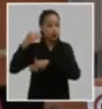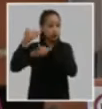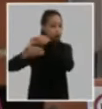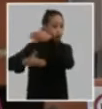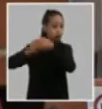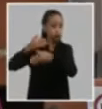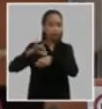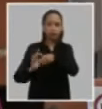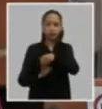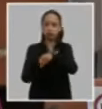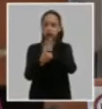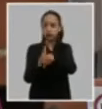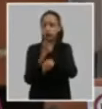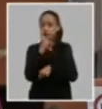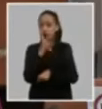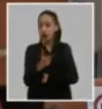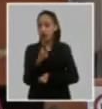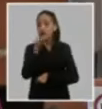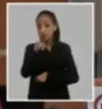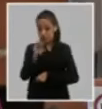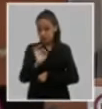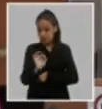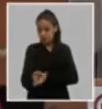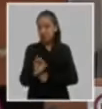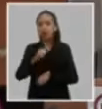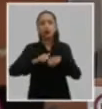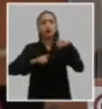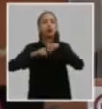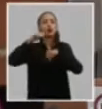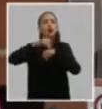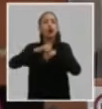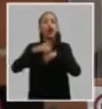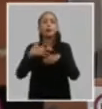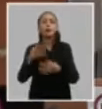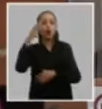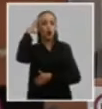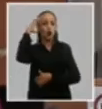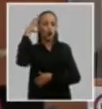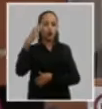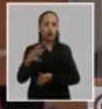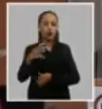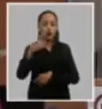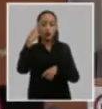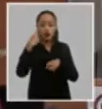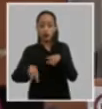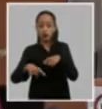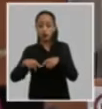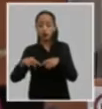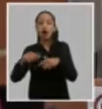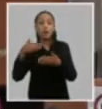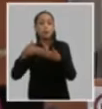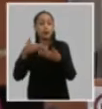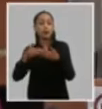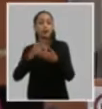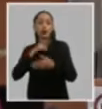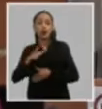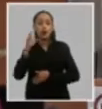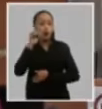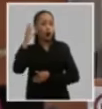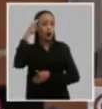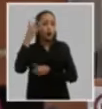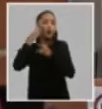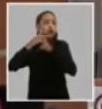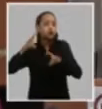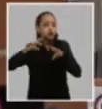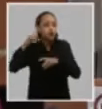en el enfrentamiento a la COVID en articulación entre las estructuras de gobierno y las instituciones de investigación científica se ha